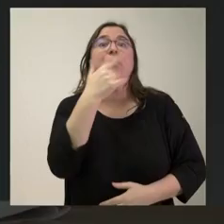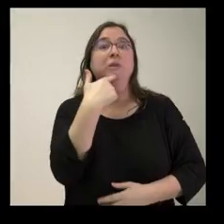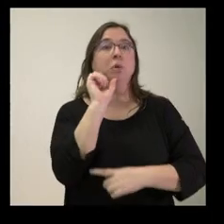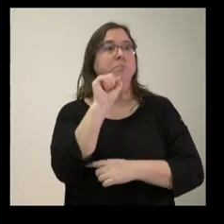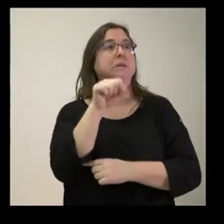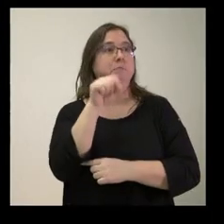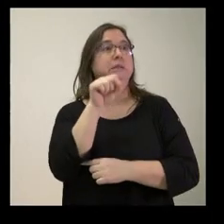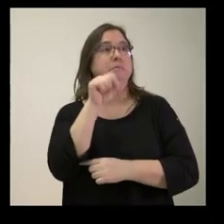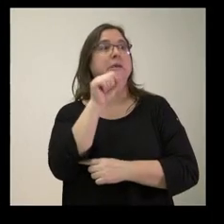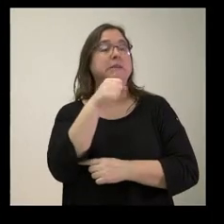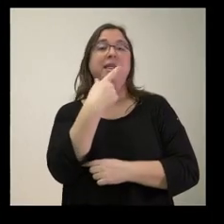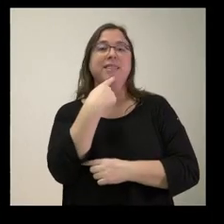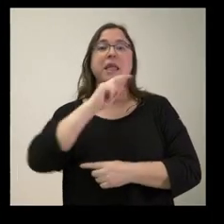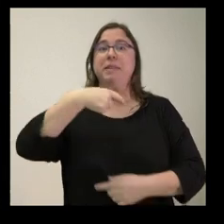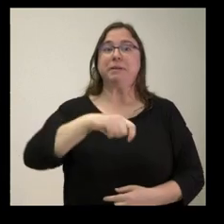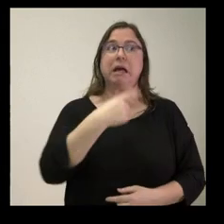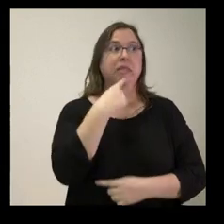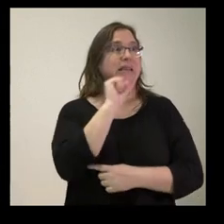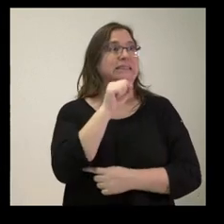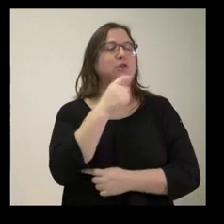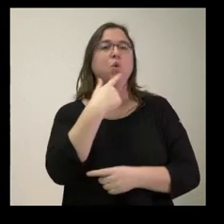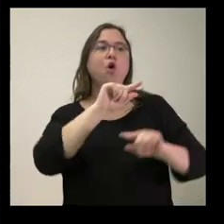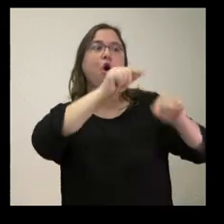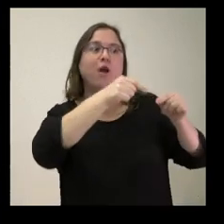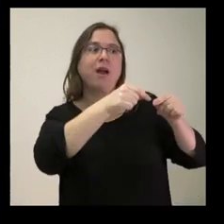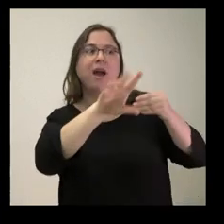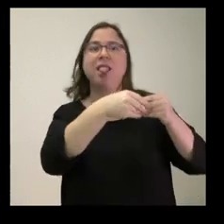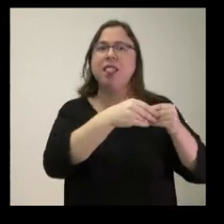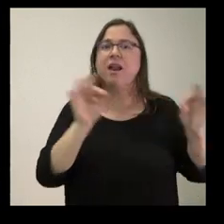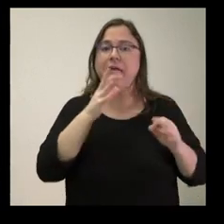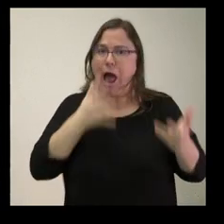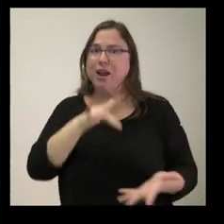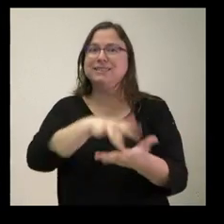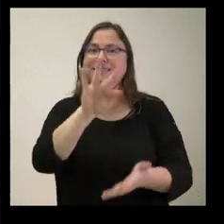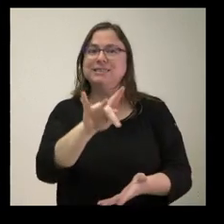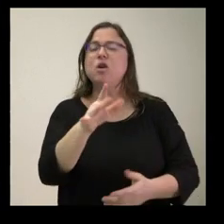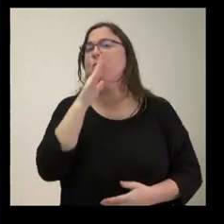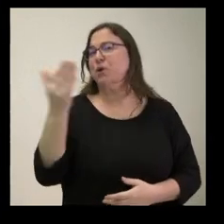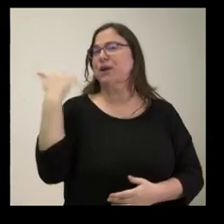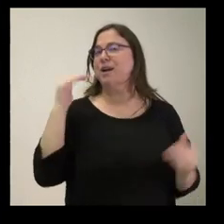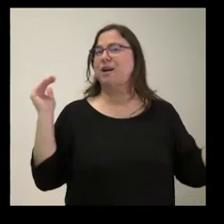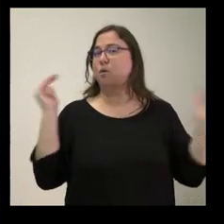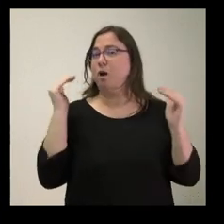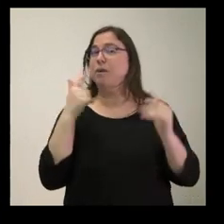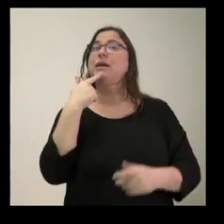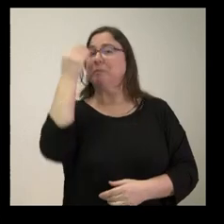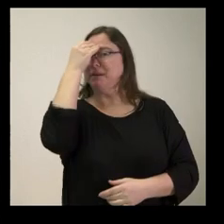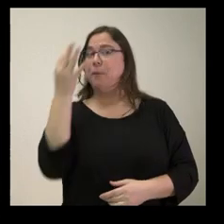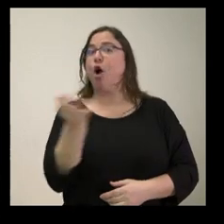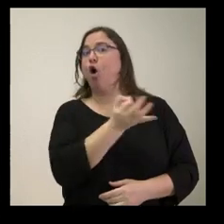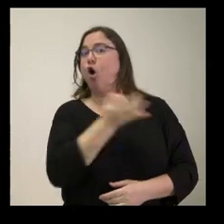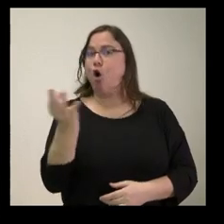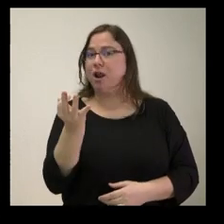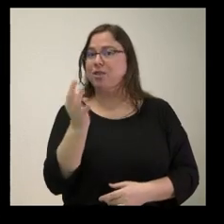con lo que estaba explicando el vicepresidente y no hacía ninguna corrección, que sí que está llegando en estos momentos. ¿En ese momento entendía como correcto lo que estaba